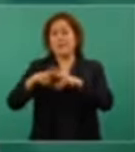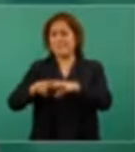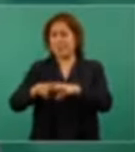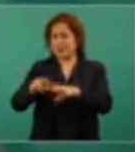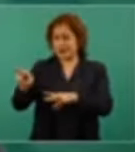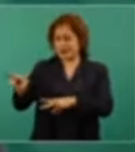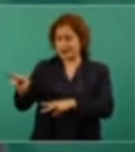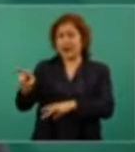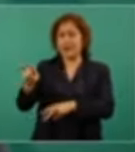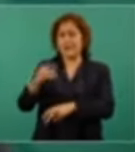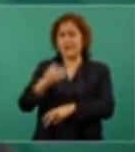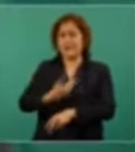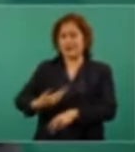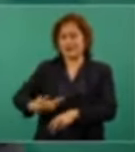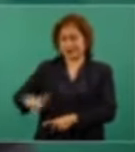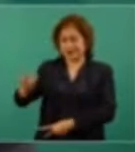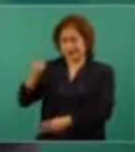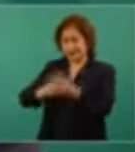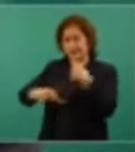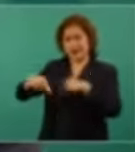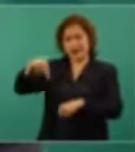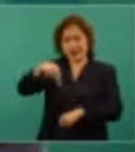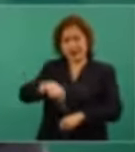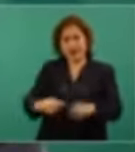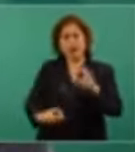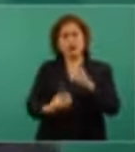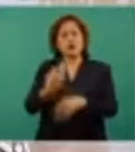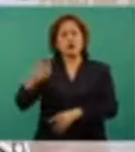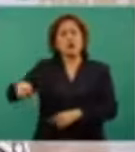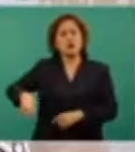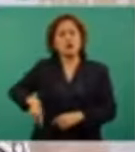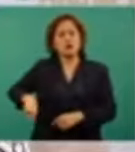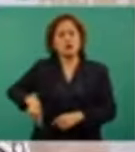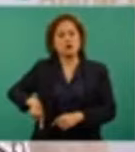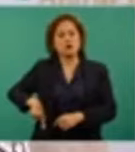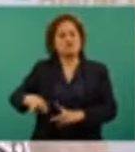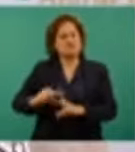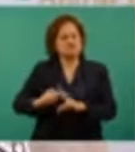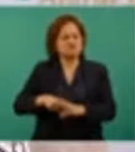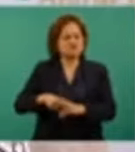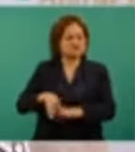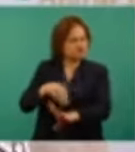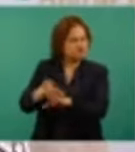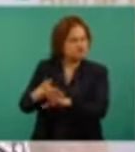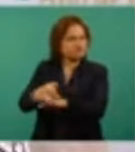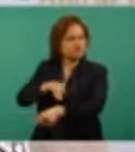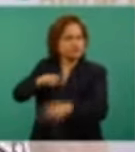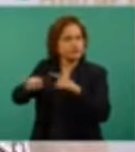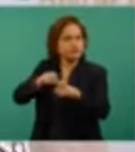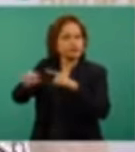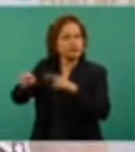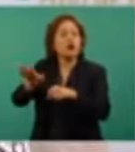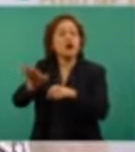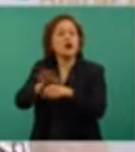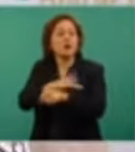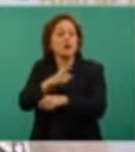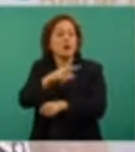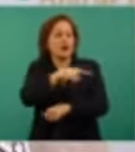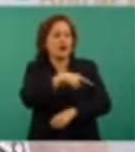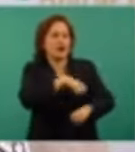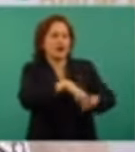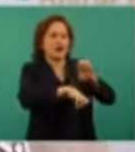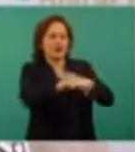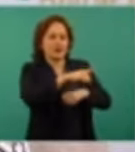sabiendo que el presidente estaba a favor de la defensa de las empresas